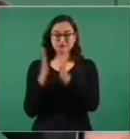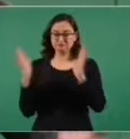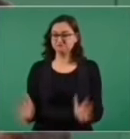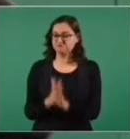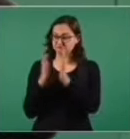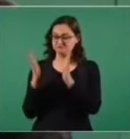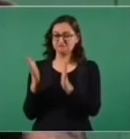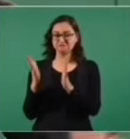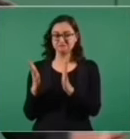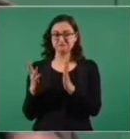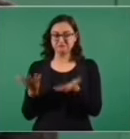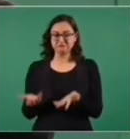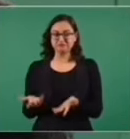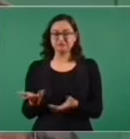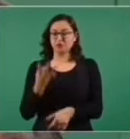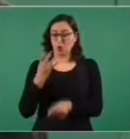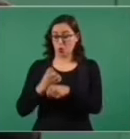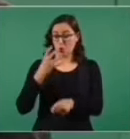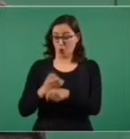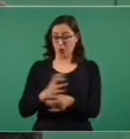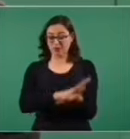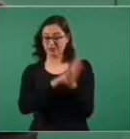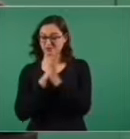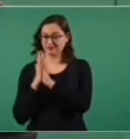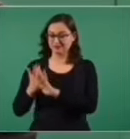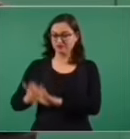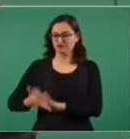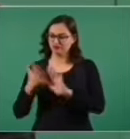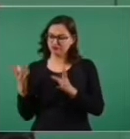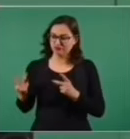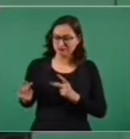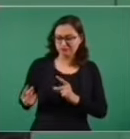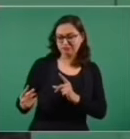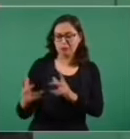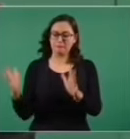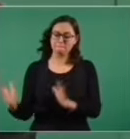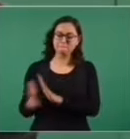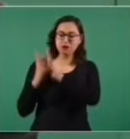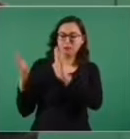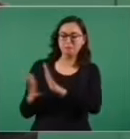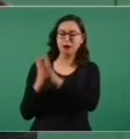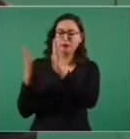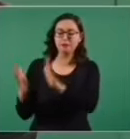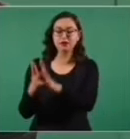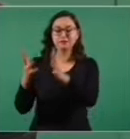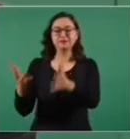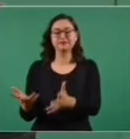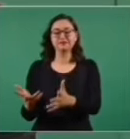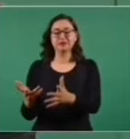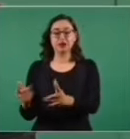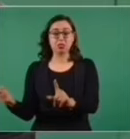en lo que nosotros llamamos la cuarta transformación, es muy difícil que haya